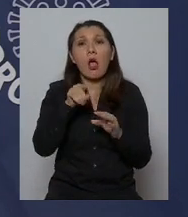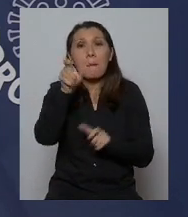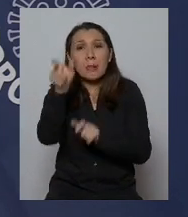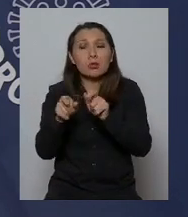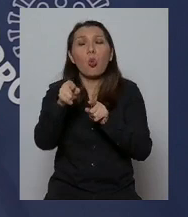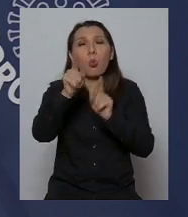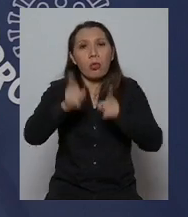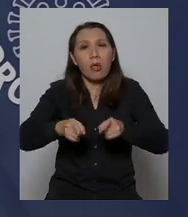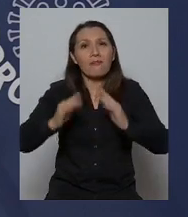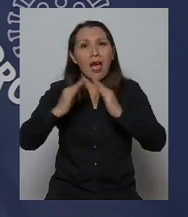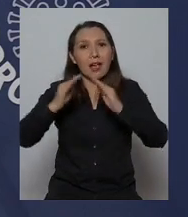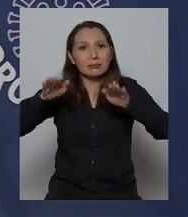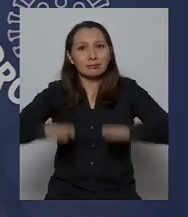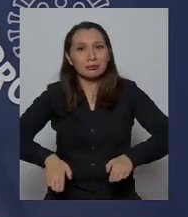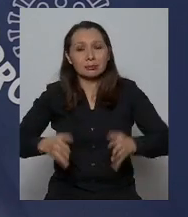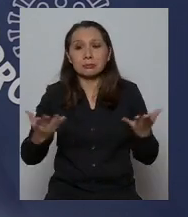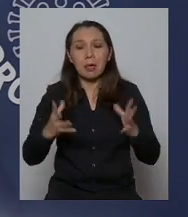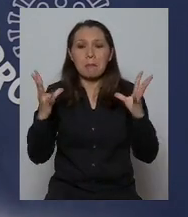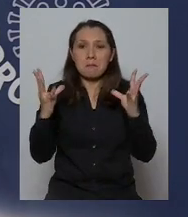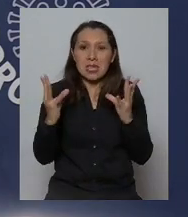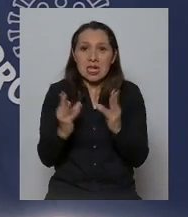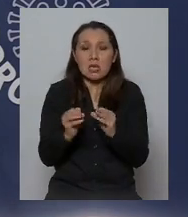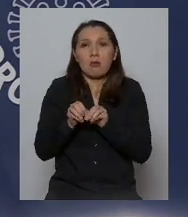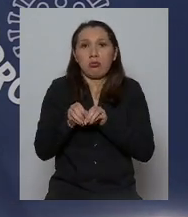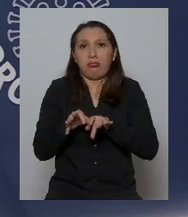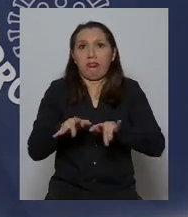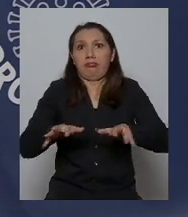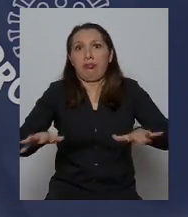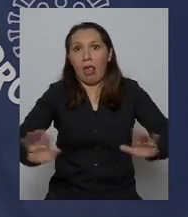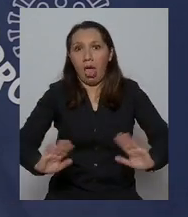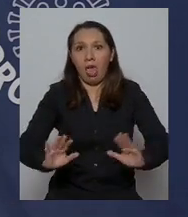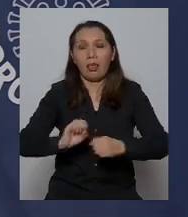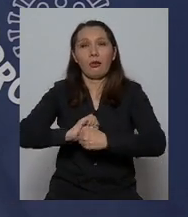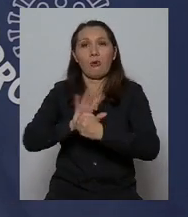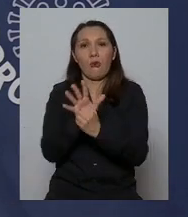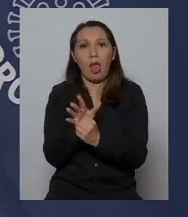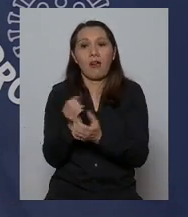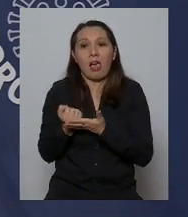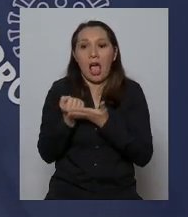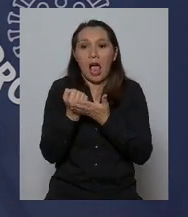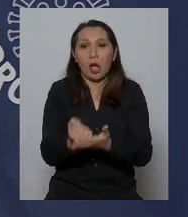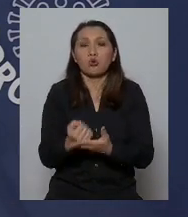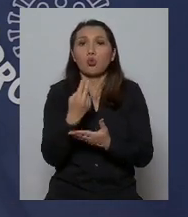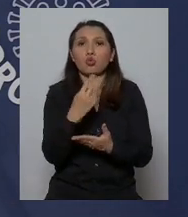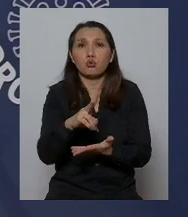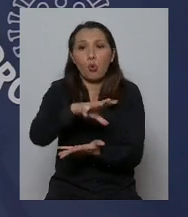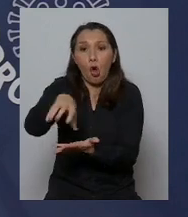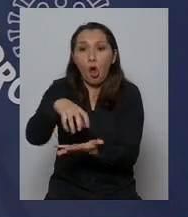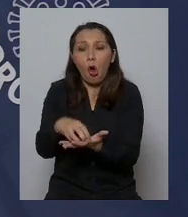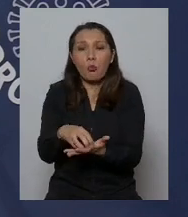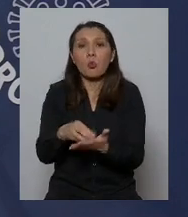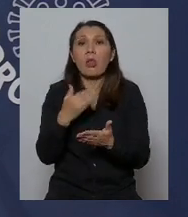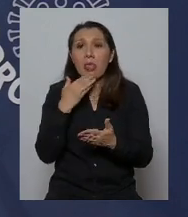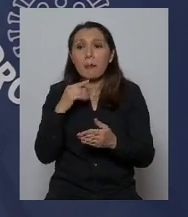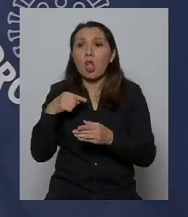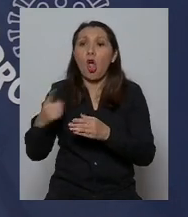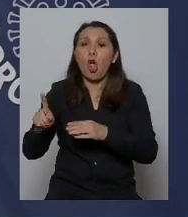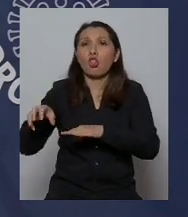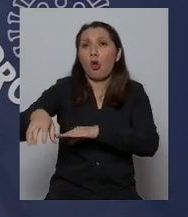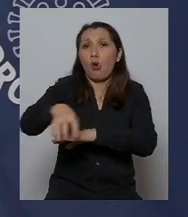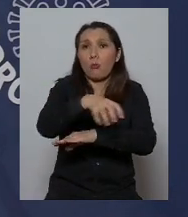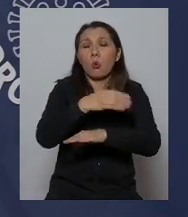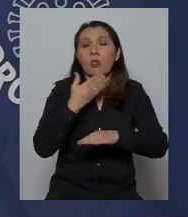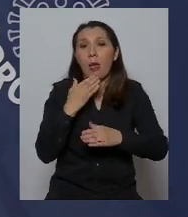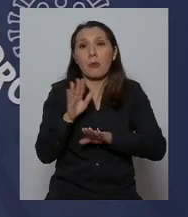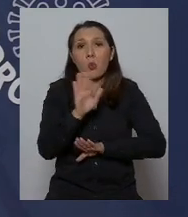casas para que para disminuir la propagación del coronavirus dentro de su comuna y fuera de su comuna